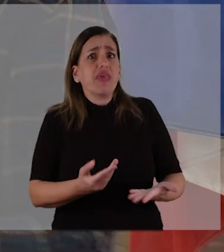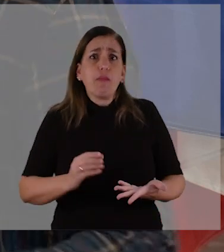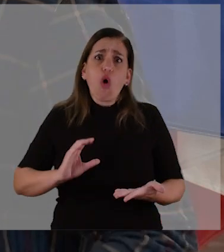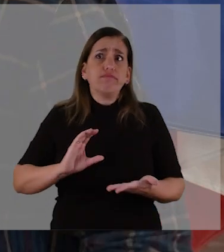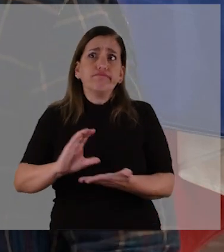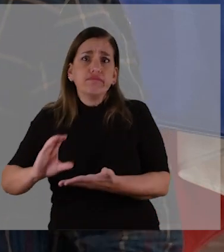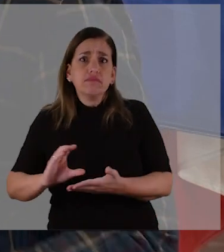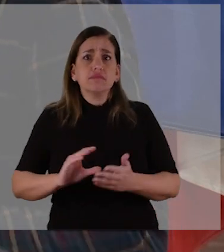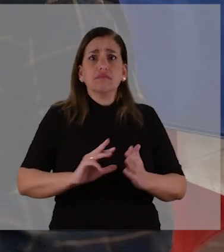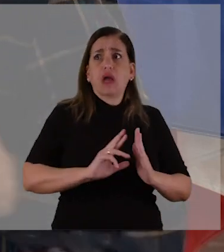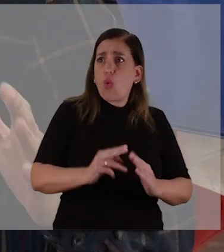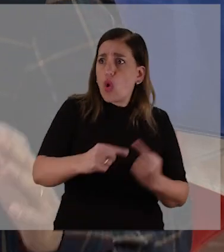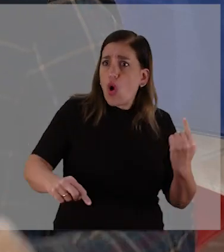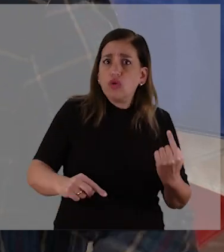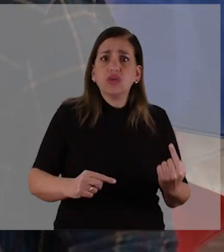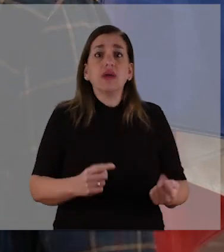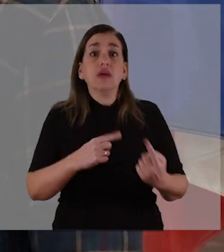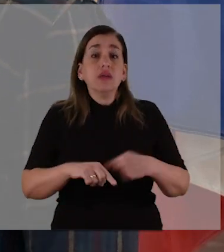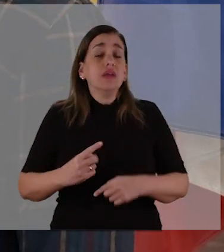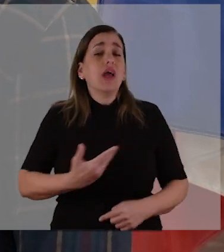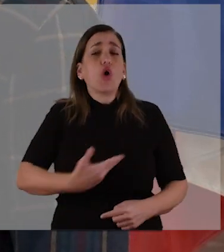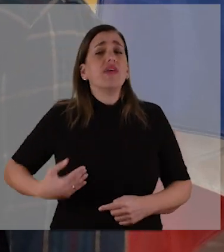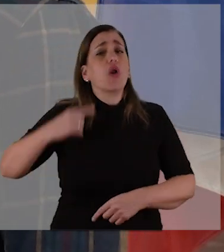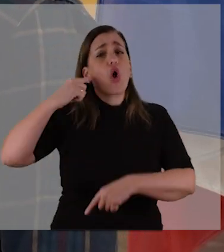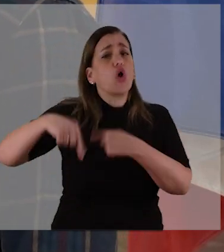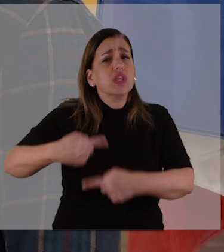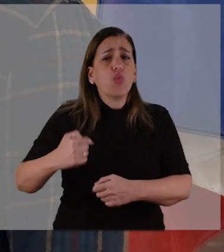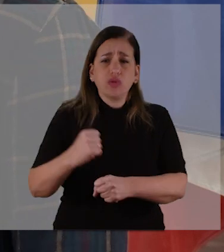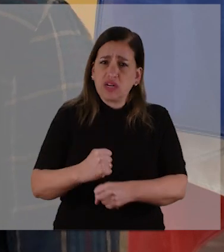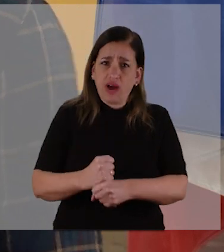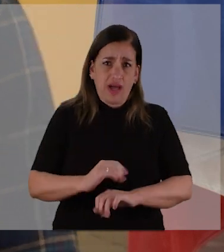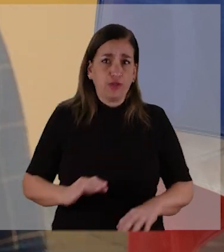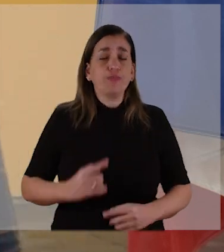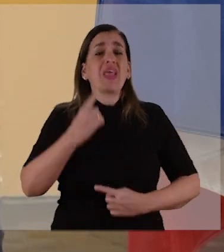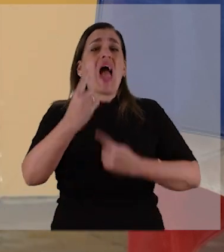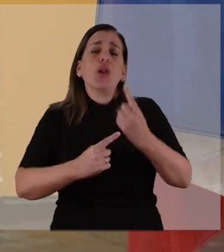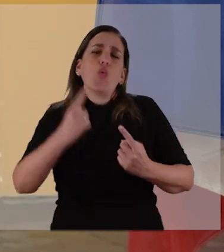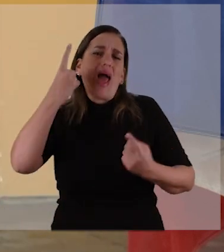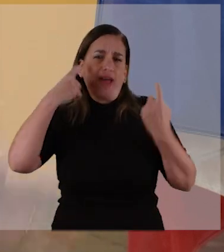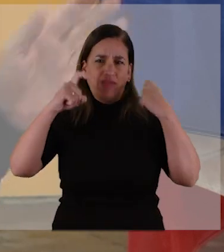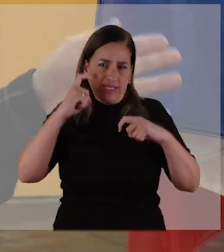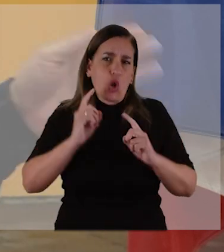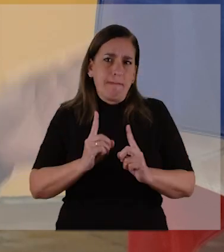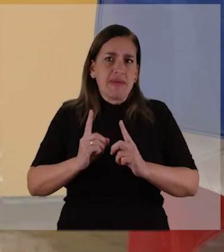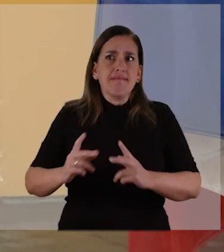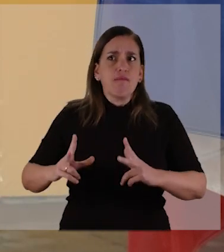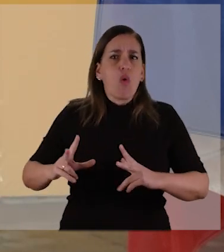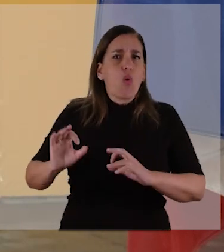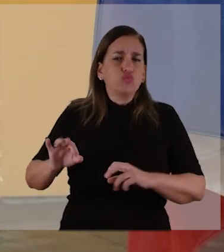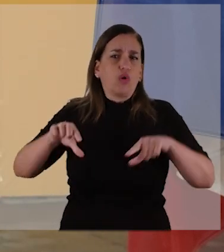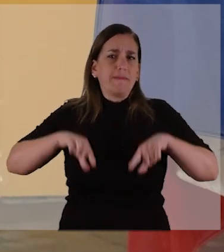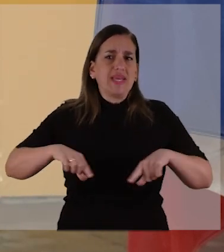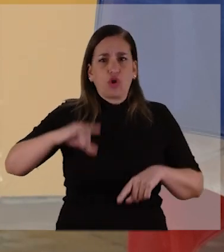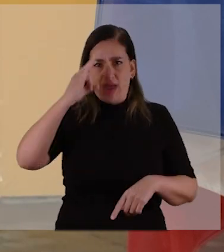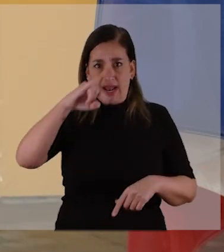se tuvieron los recursos al alcance, y el gobierno siguió marchando y andando. Algunas reflexiones para abonar lo que